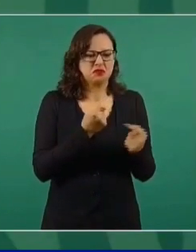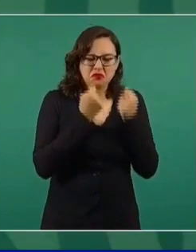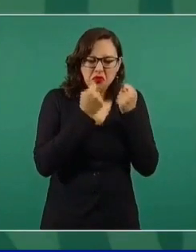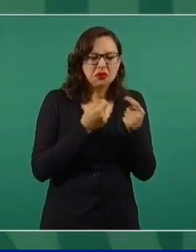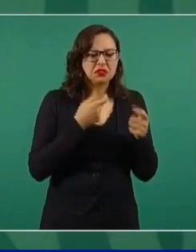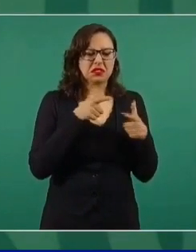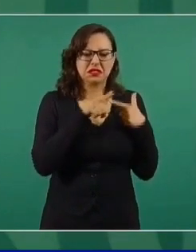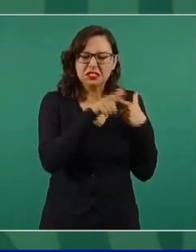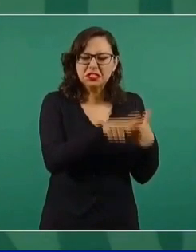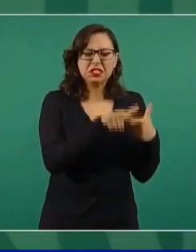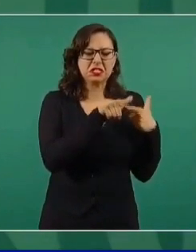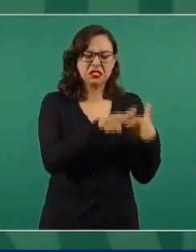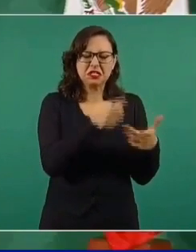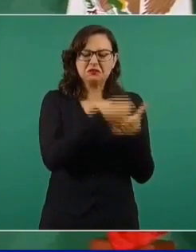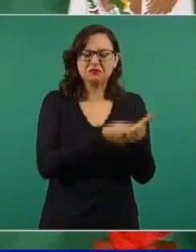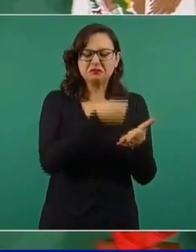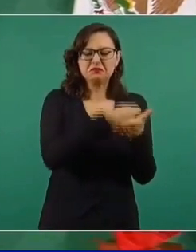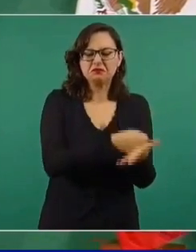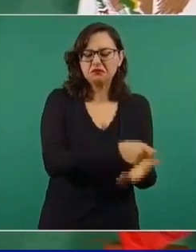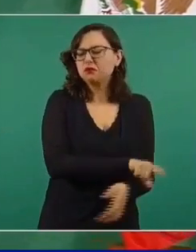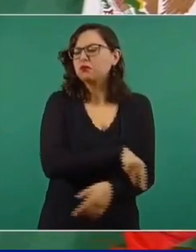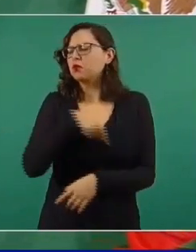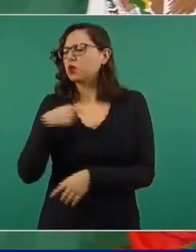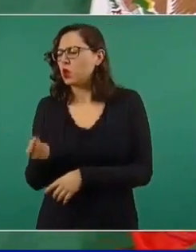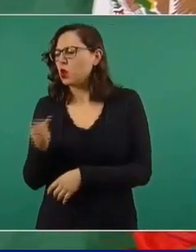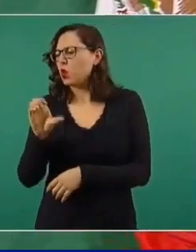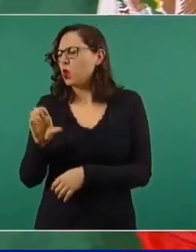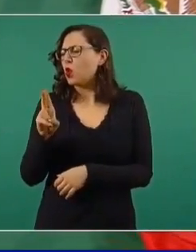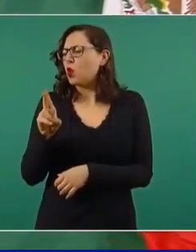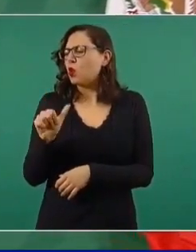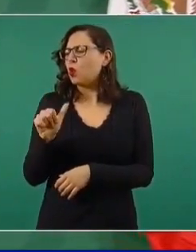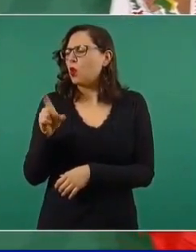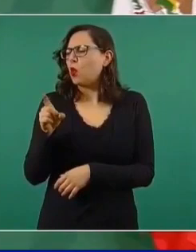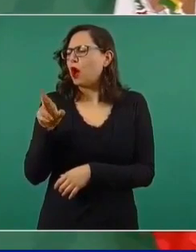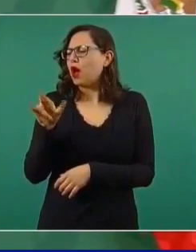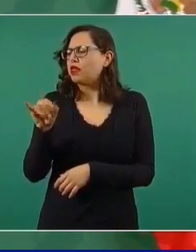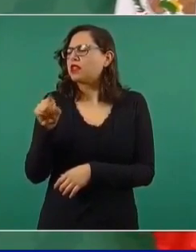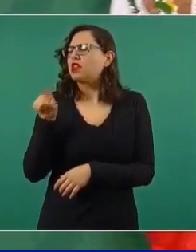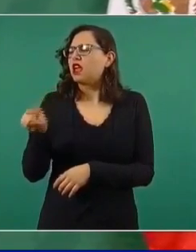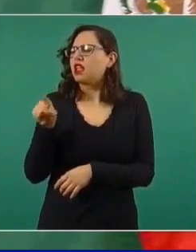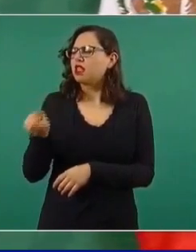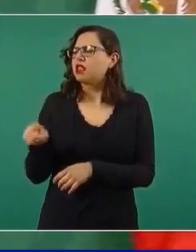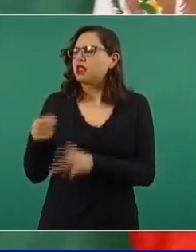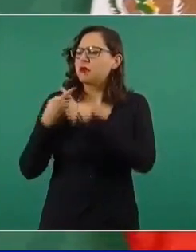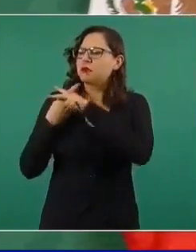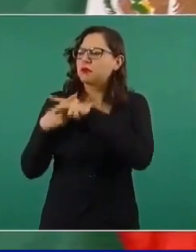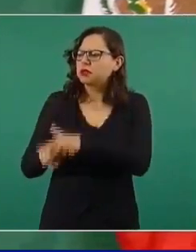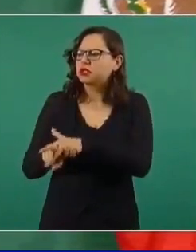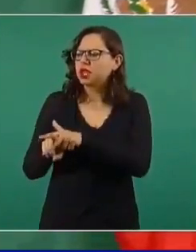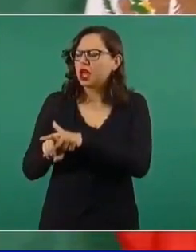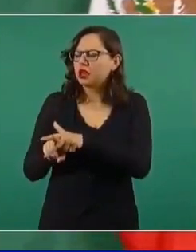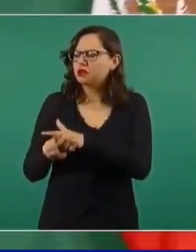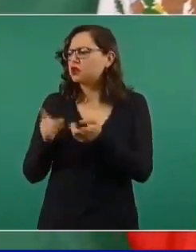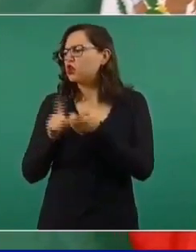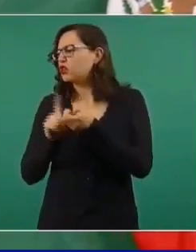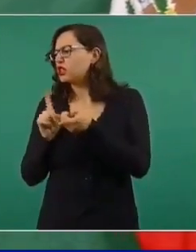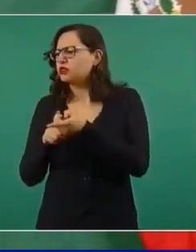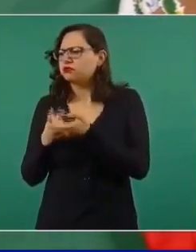Bueno, pues ganó casi dos a uno